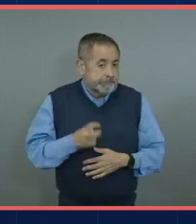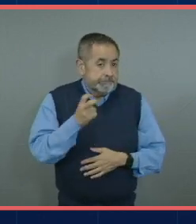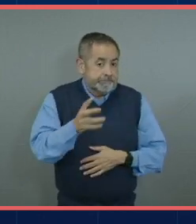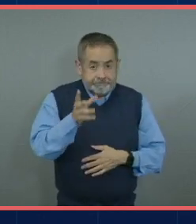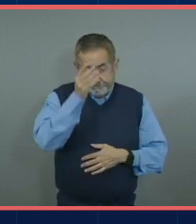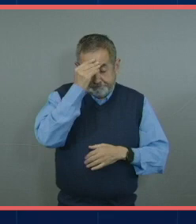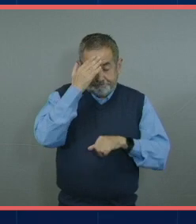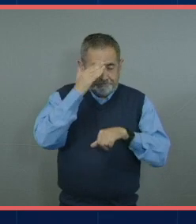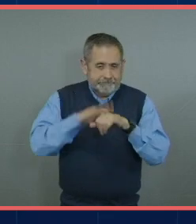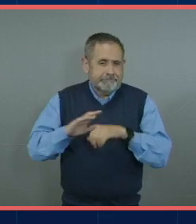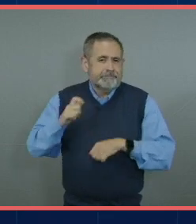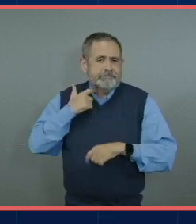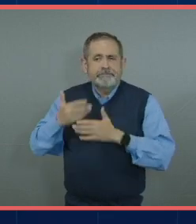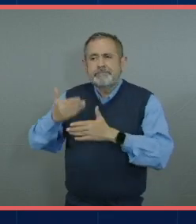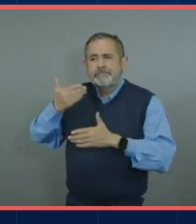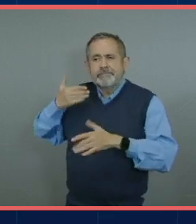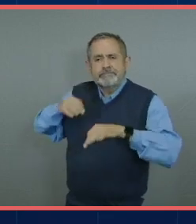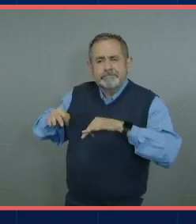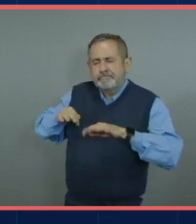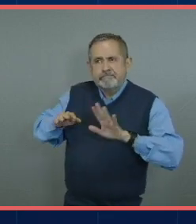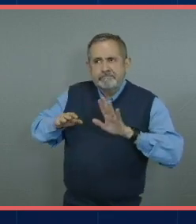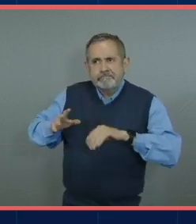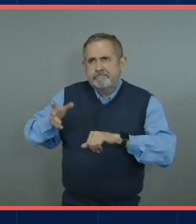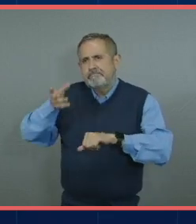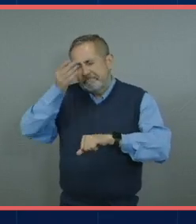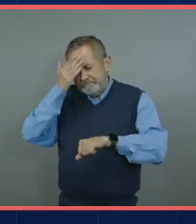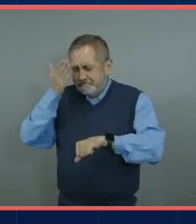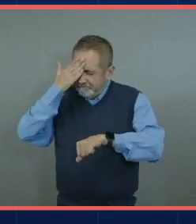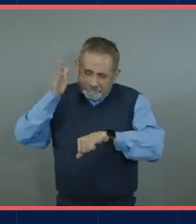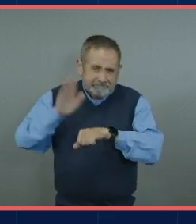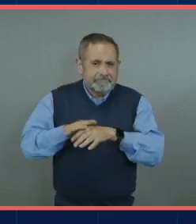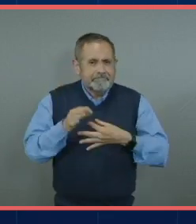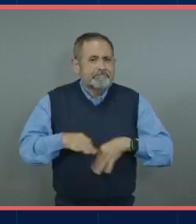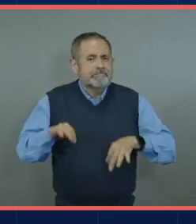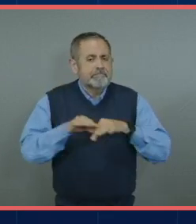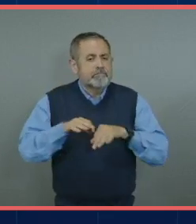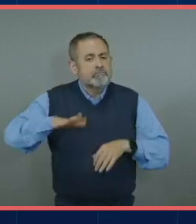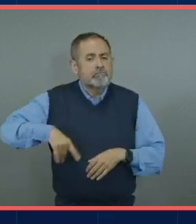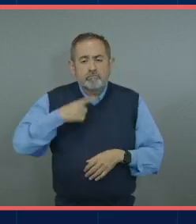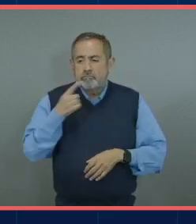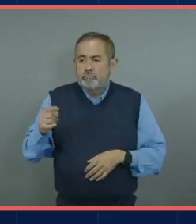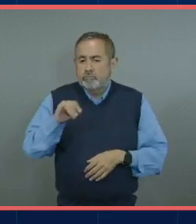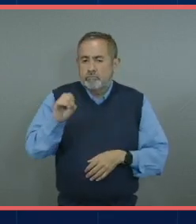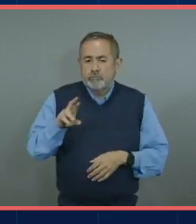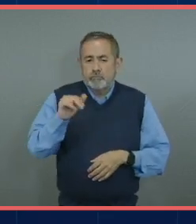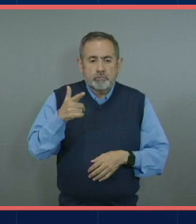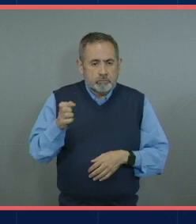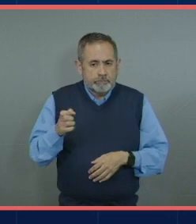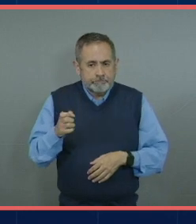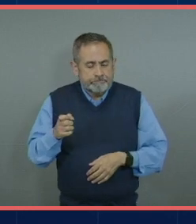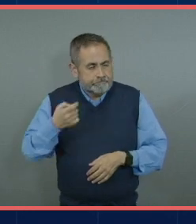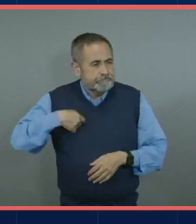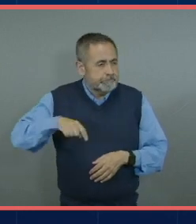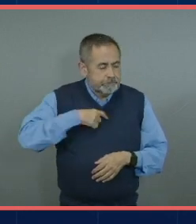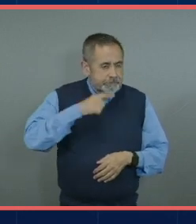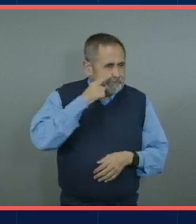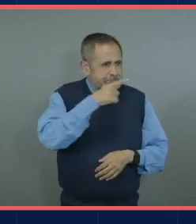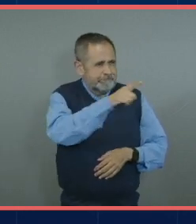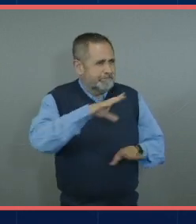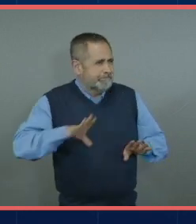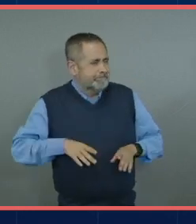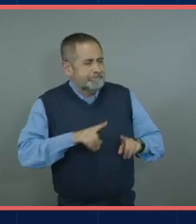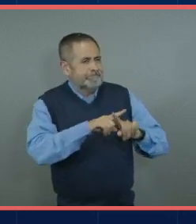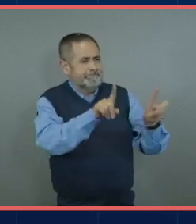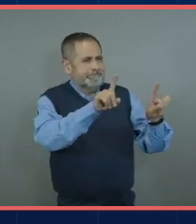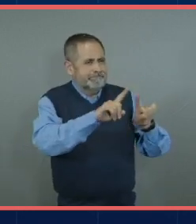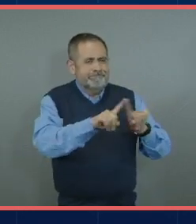empleos anteriores en donde pues como dice Jorge nos topamos con personalidades diferentes